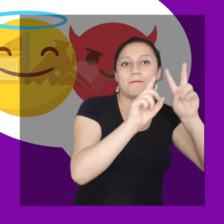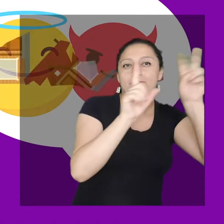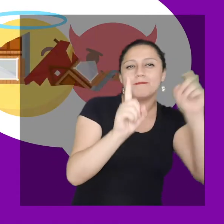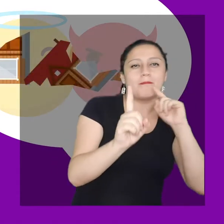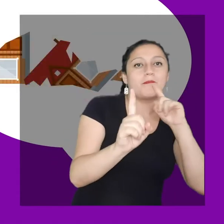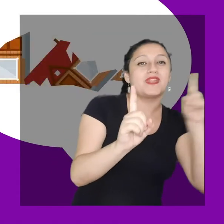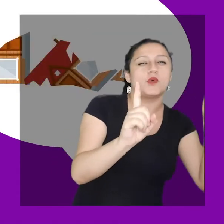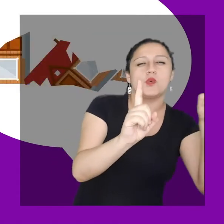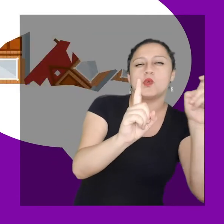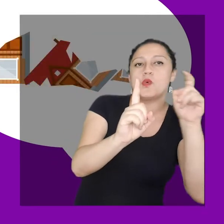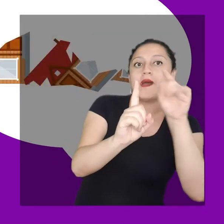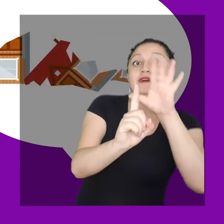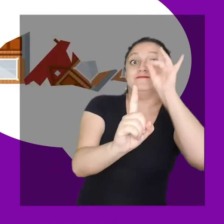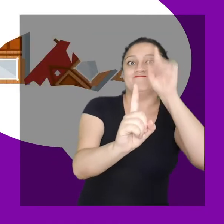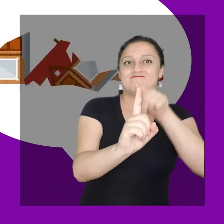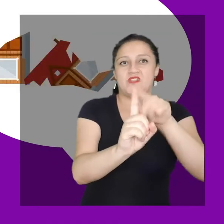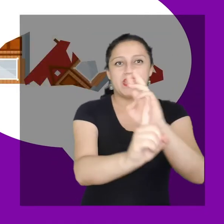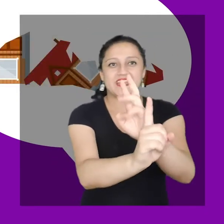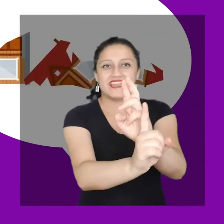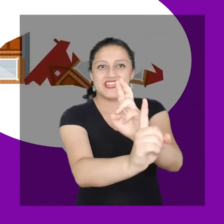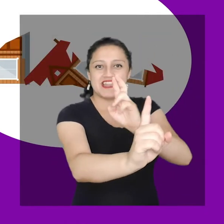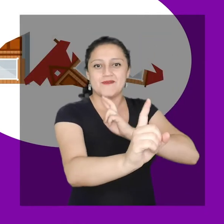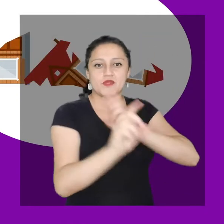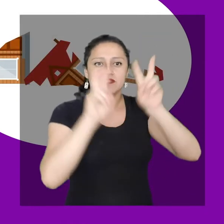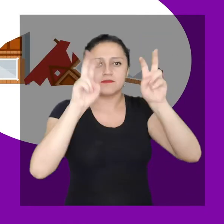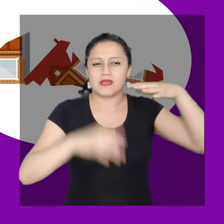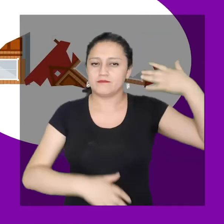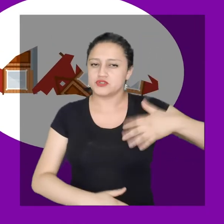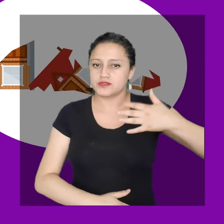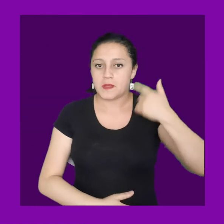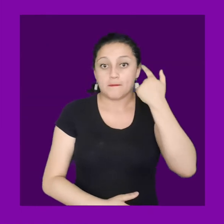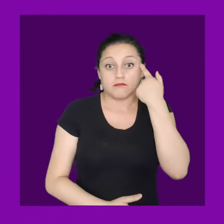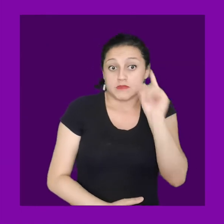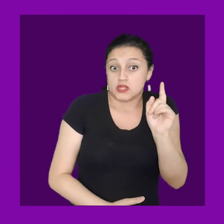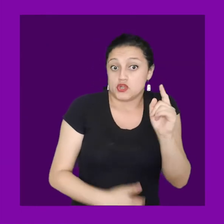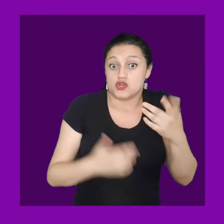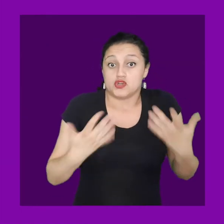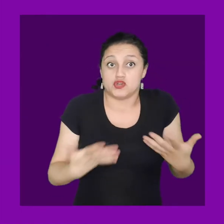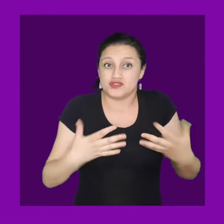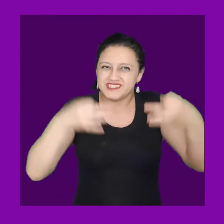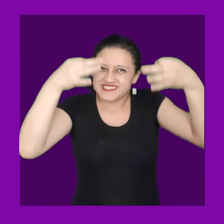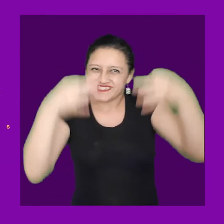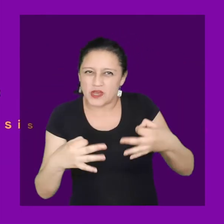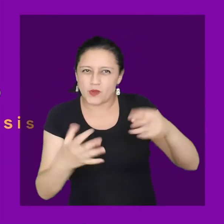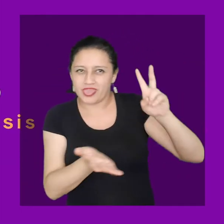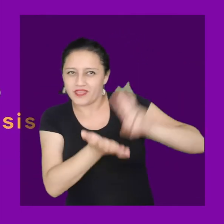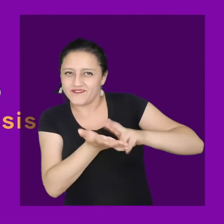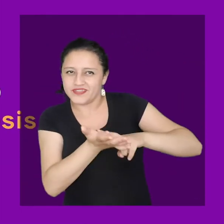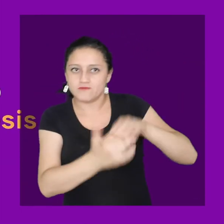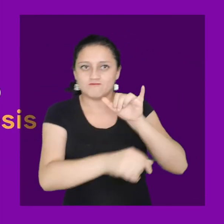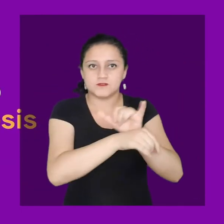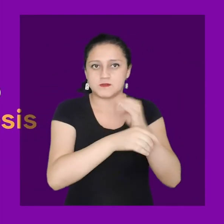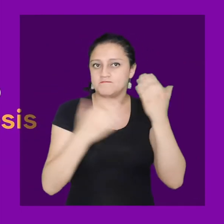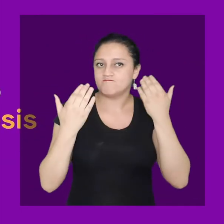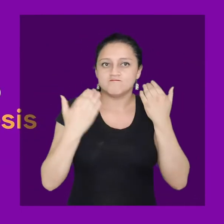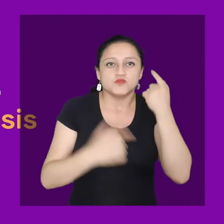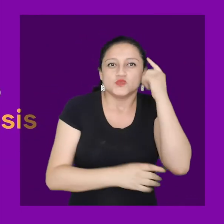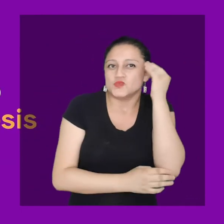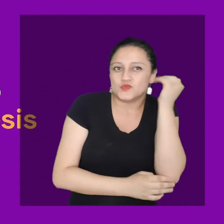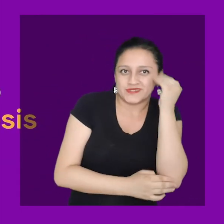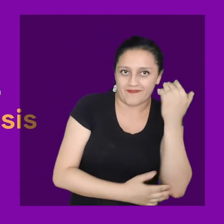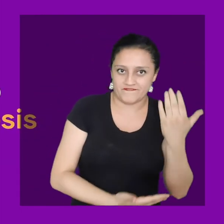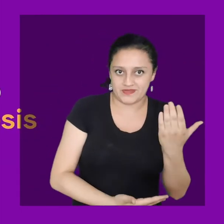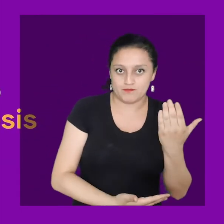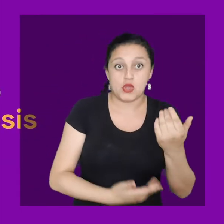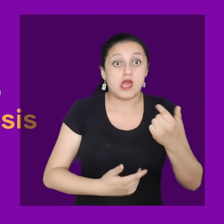naturalmente para no forzar respuestas. Esto es así porque en las entrevistas no estamos buscando comprobar una hipótesis. No es el